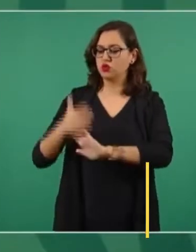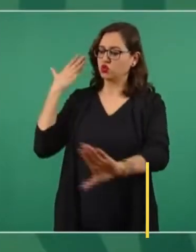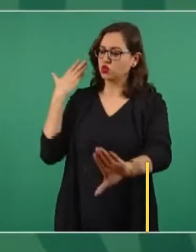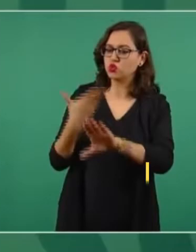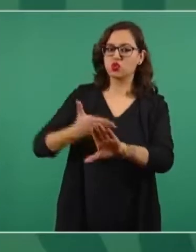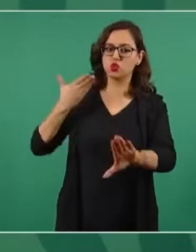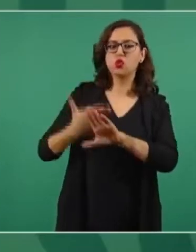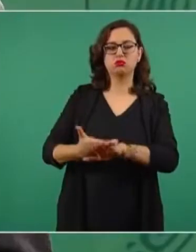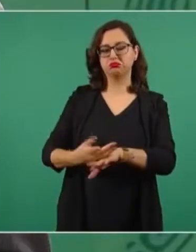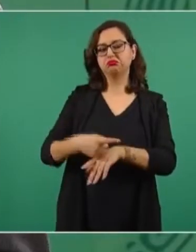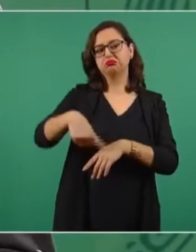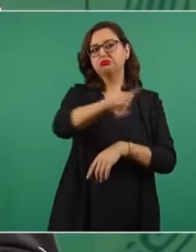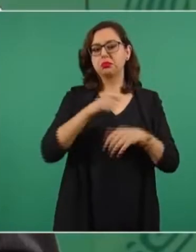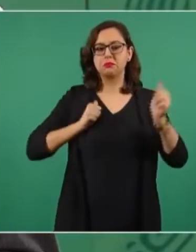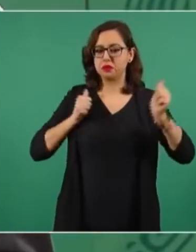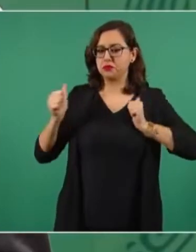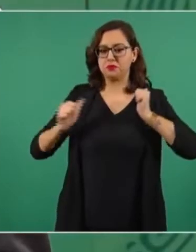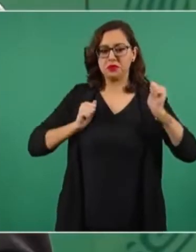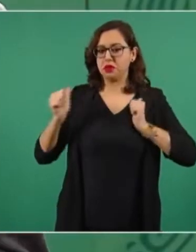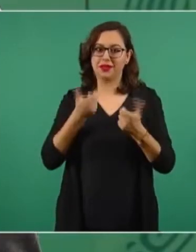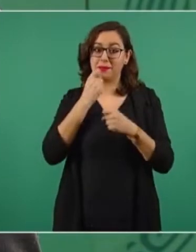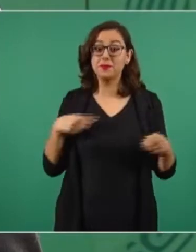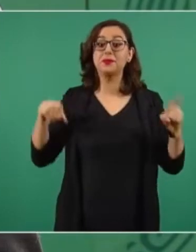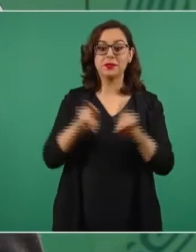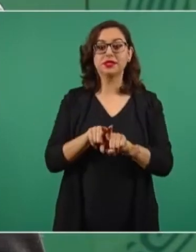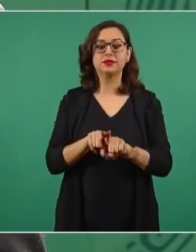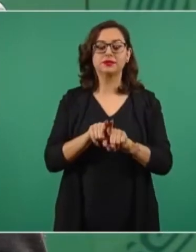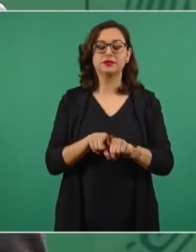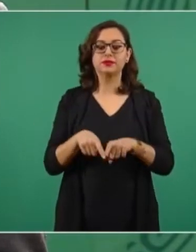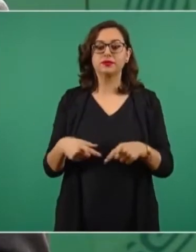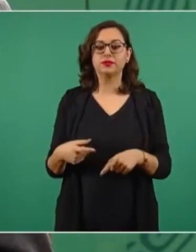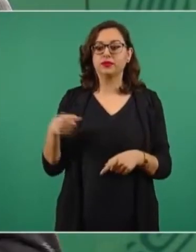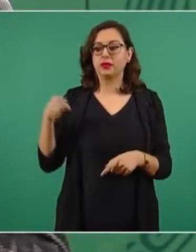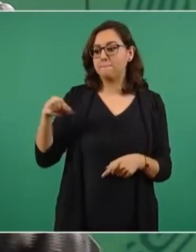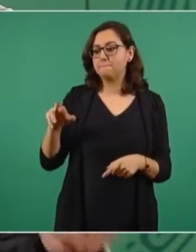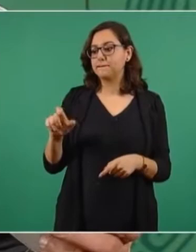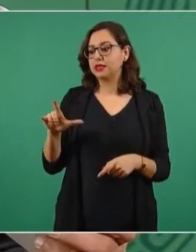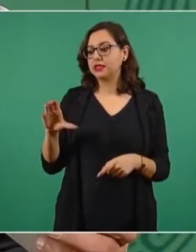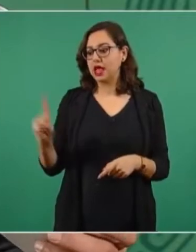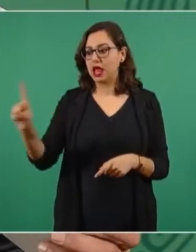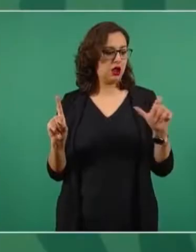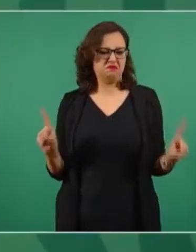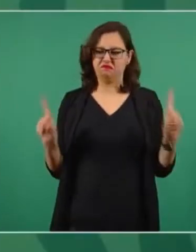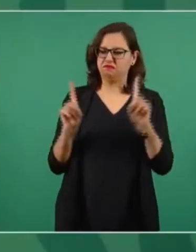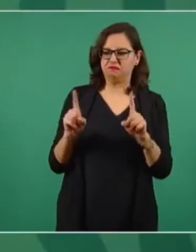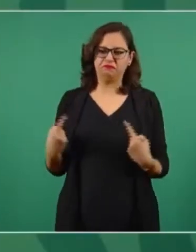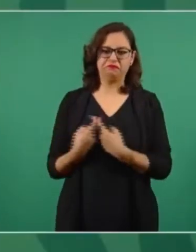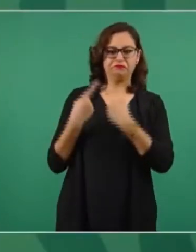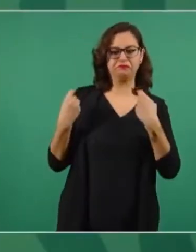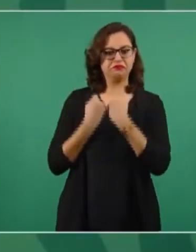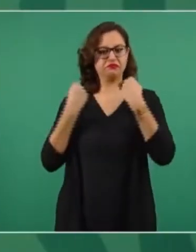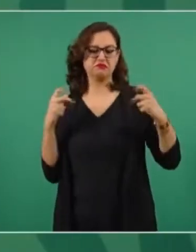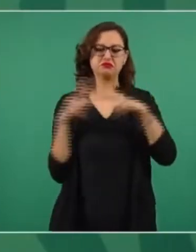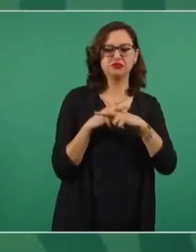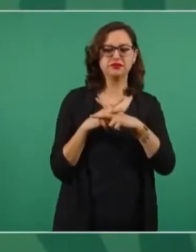Desde luego, poner a pelear a Marcelo con Claudia, muy